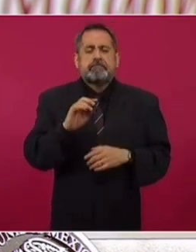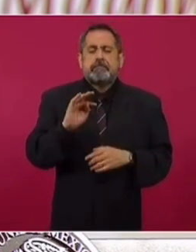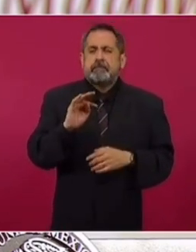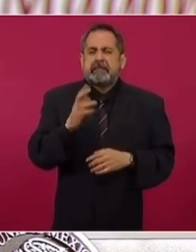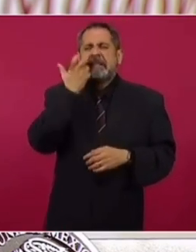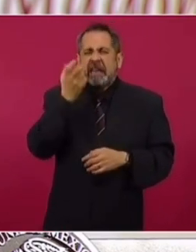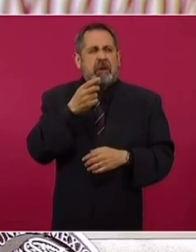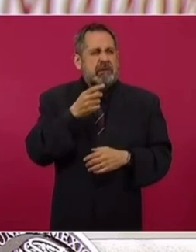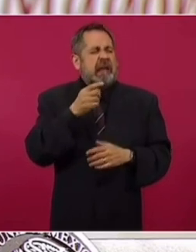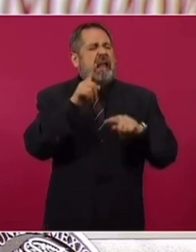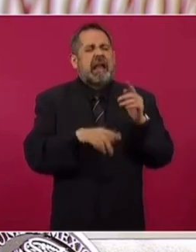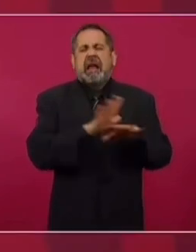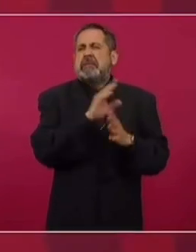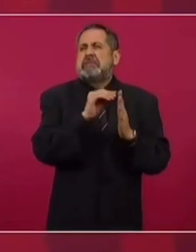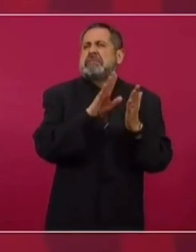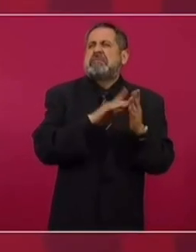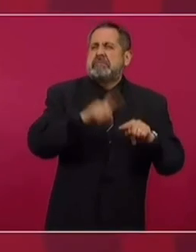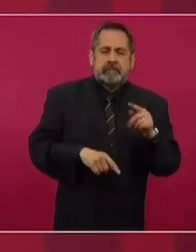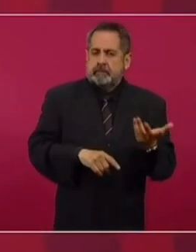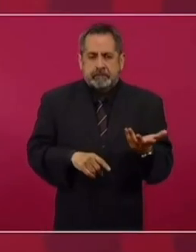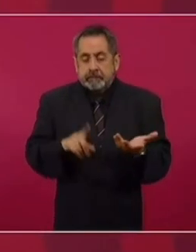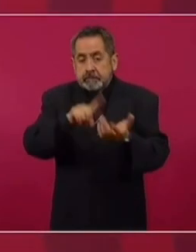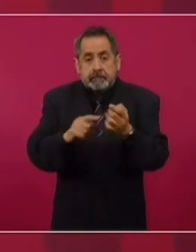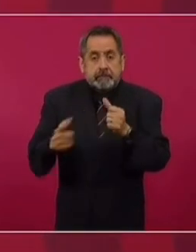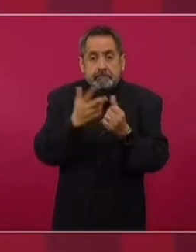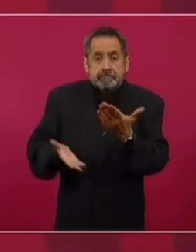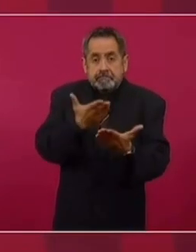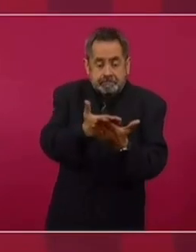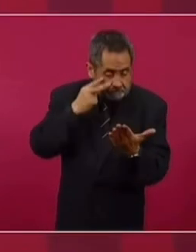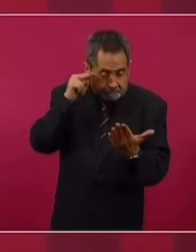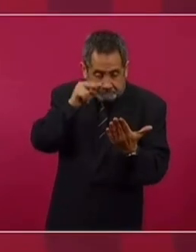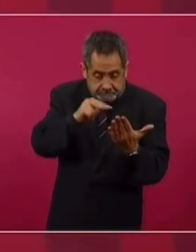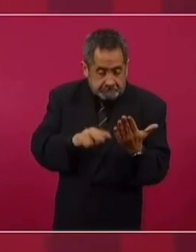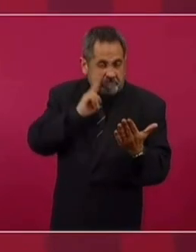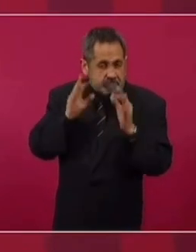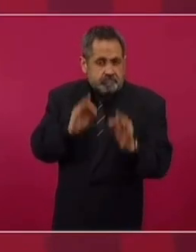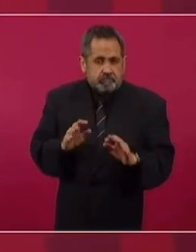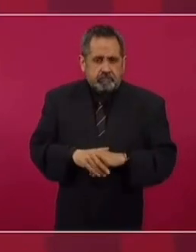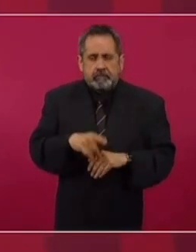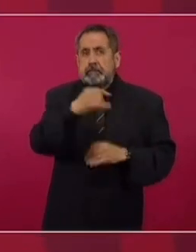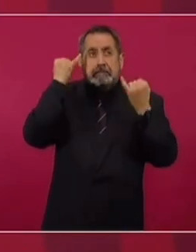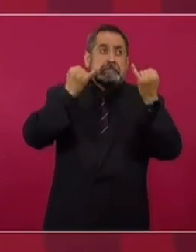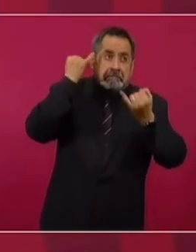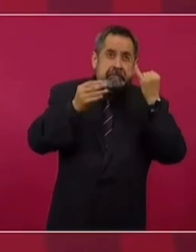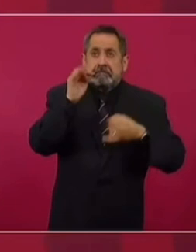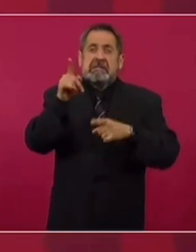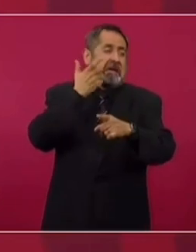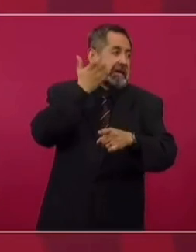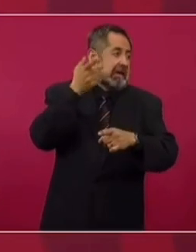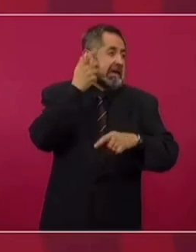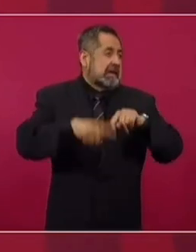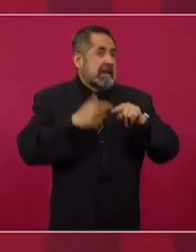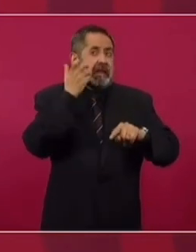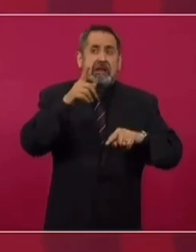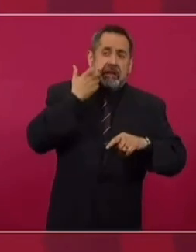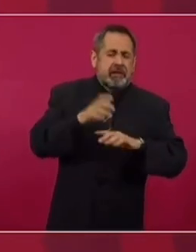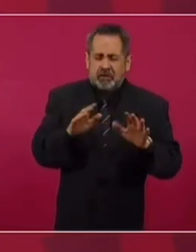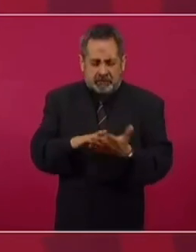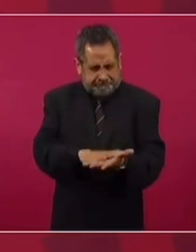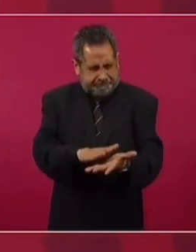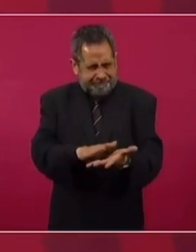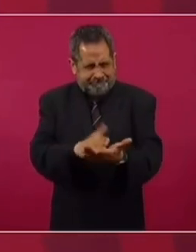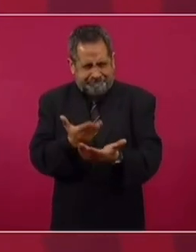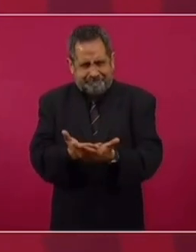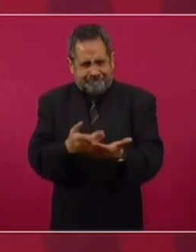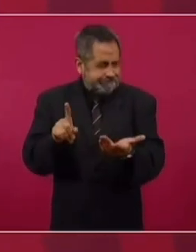intencionar. Y mientras no haya una propuesta concreta, pues ahí va a estar en el aire siempre la intención o el quiero o el eso. Hay